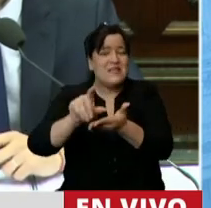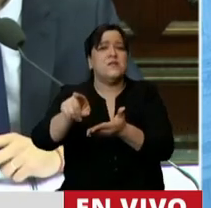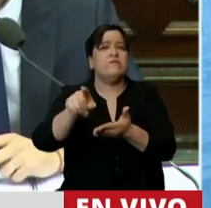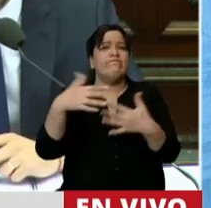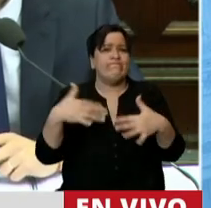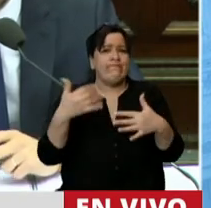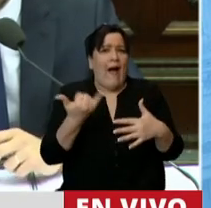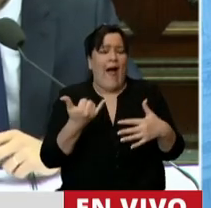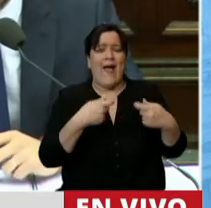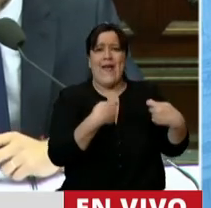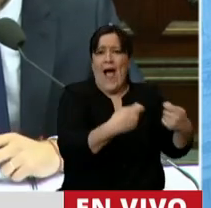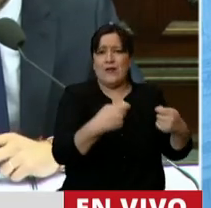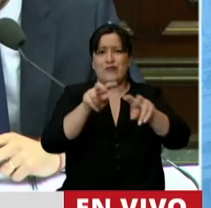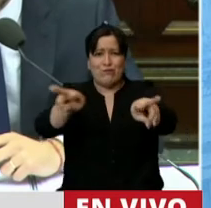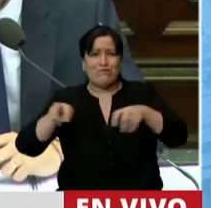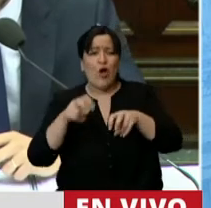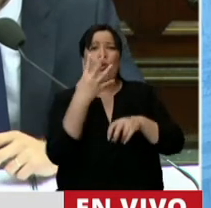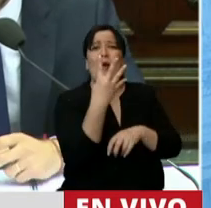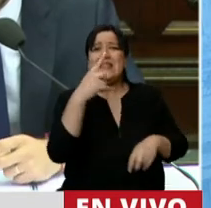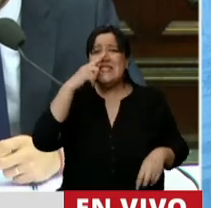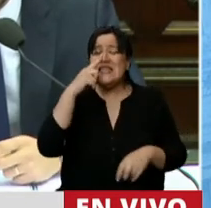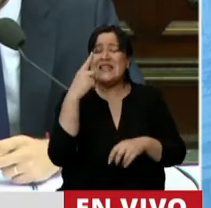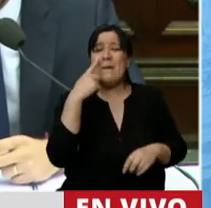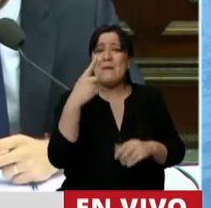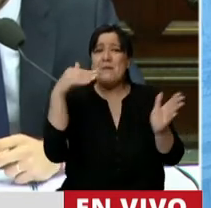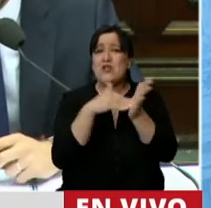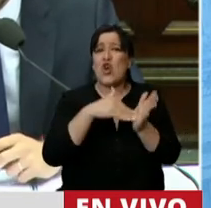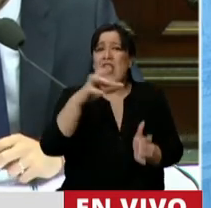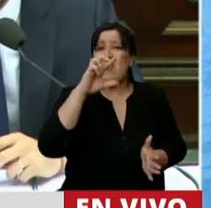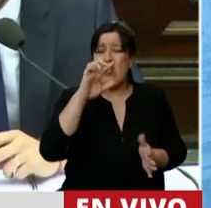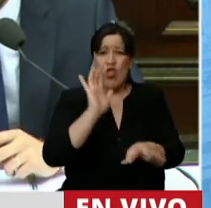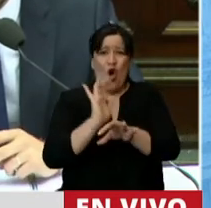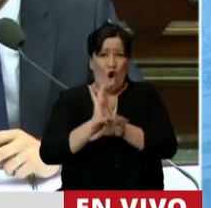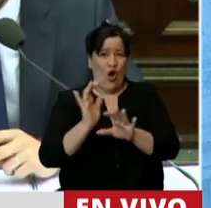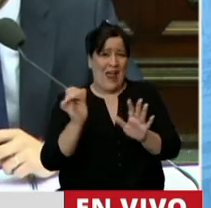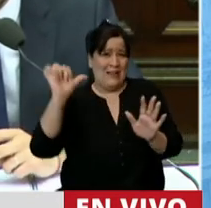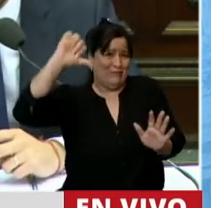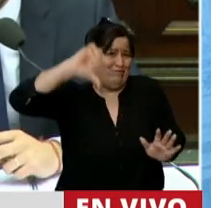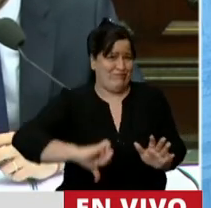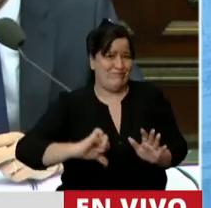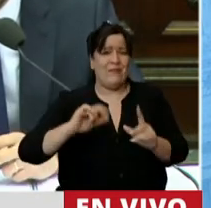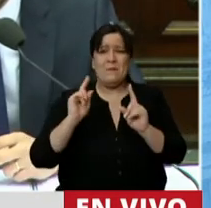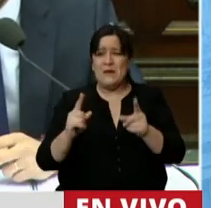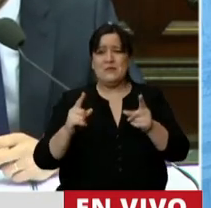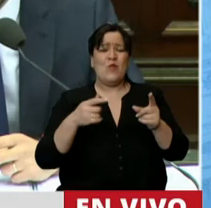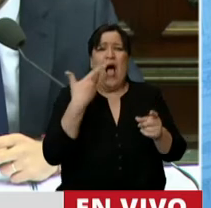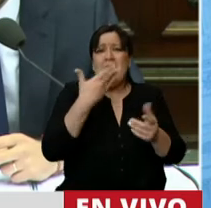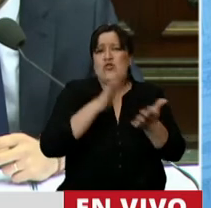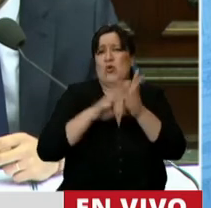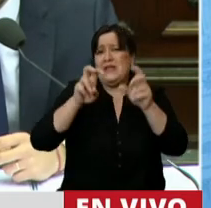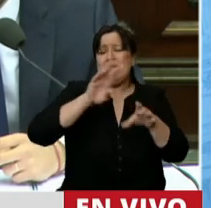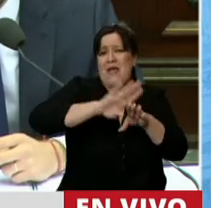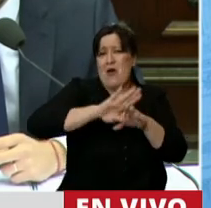tenemos un déficit de 47 mil millones de dólares. de lo que discutimos entre nosotros por izquierda, por derecha, de la deuda.